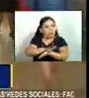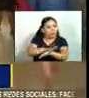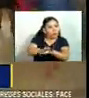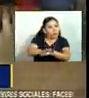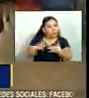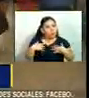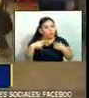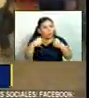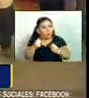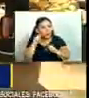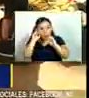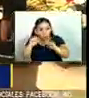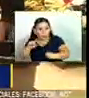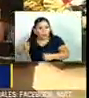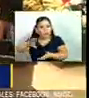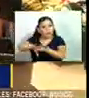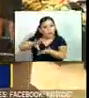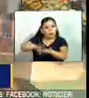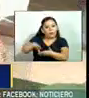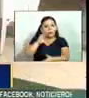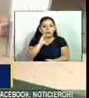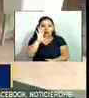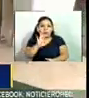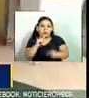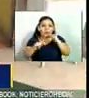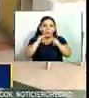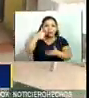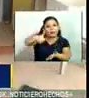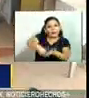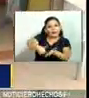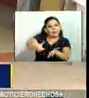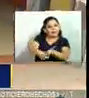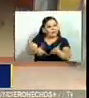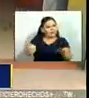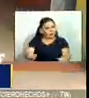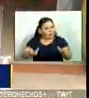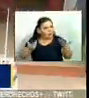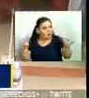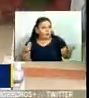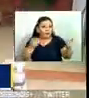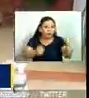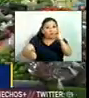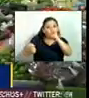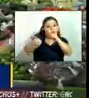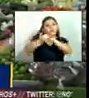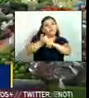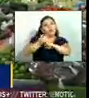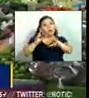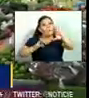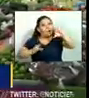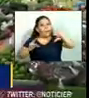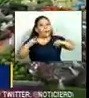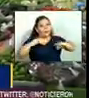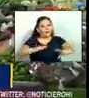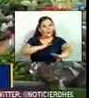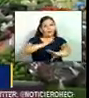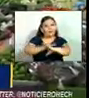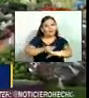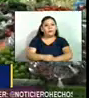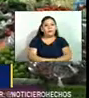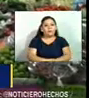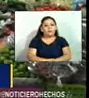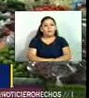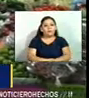entran a realizar sus compras, de acuerdo a las autoridades, esto se hace con el objetivo de prevenir posibles casos de COVID-19.